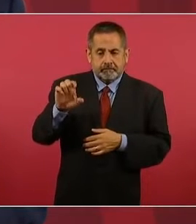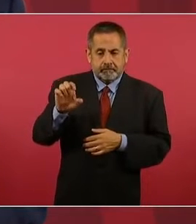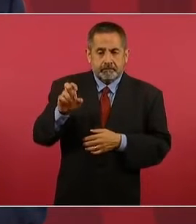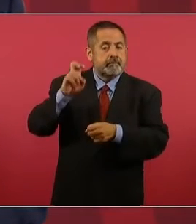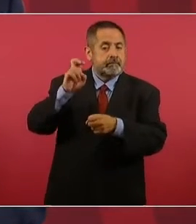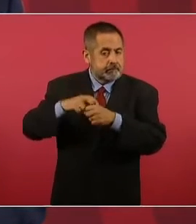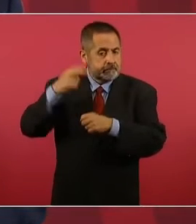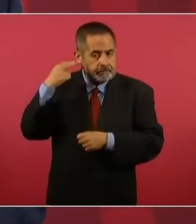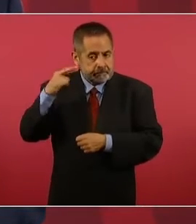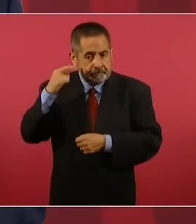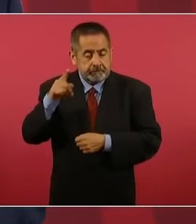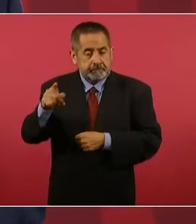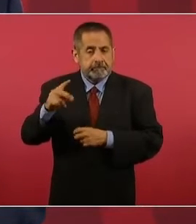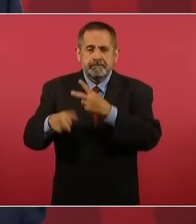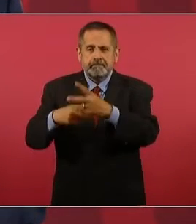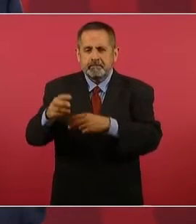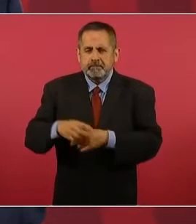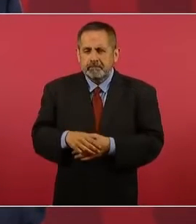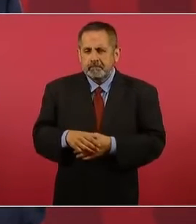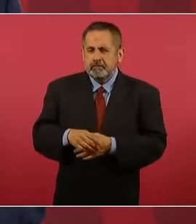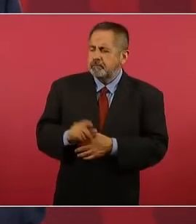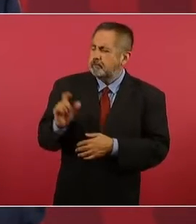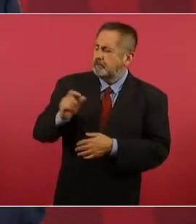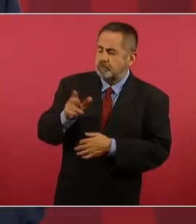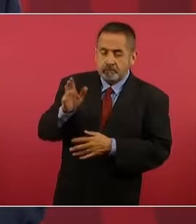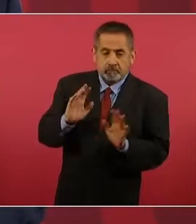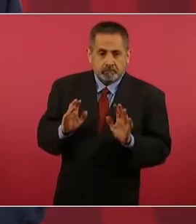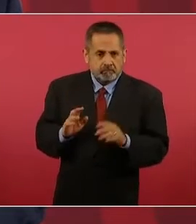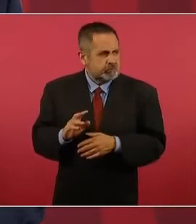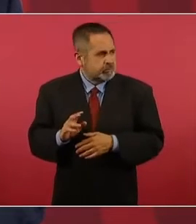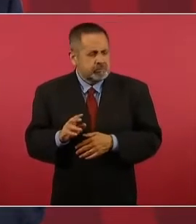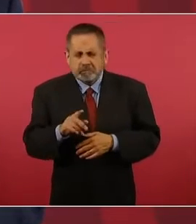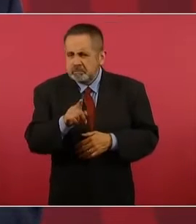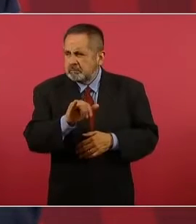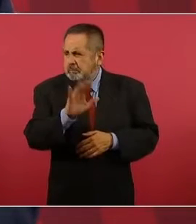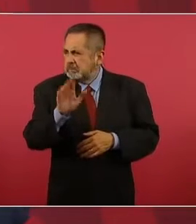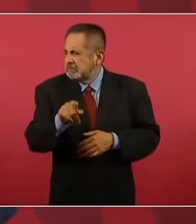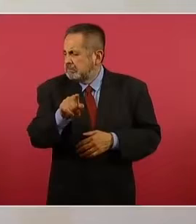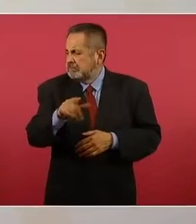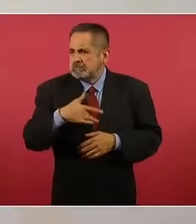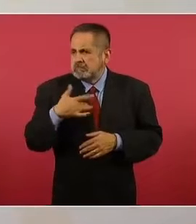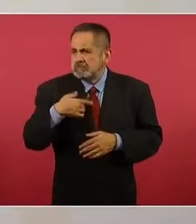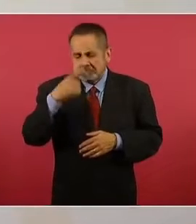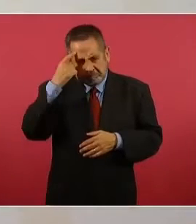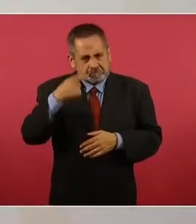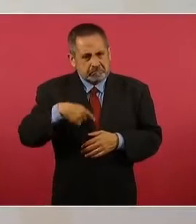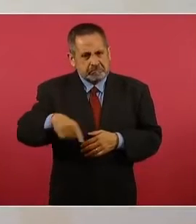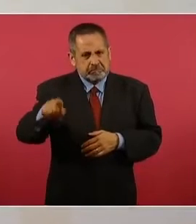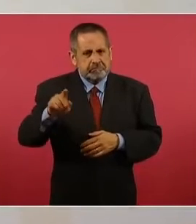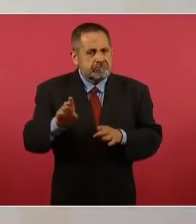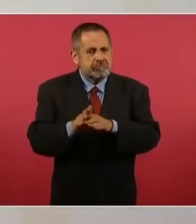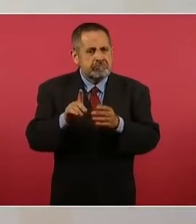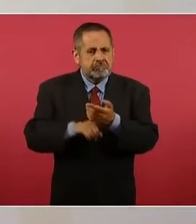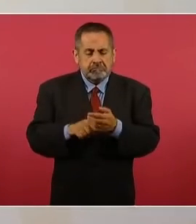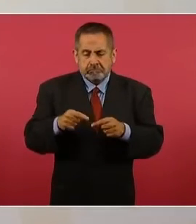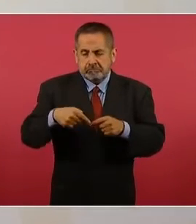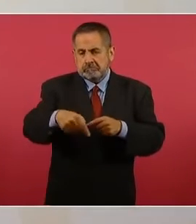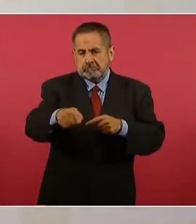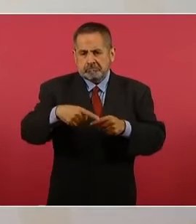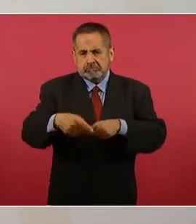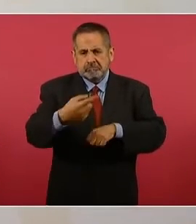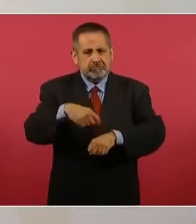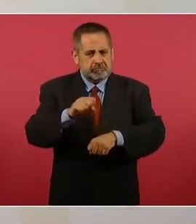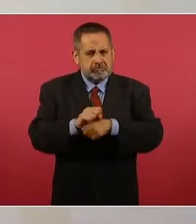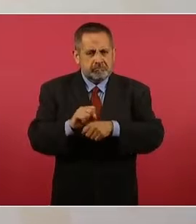¿Para cuándo? Pues iba a ser ahora esta semana,